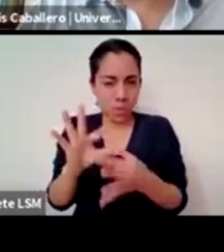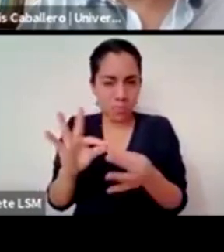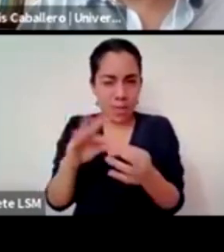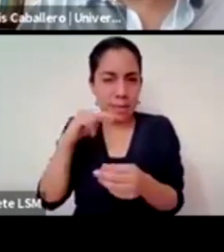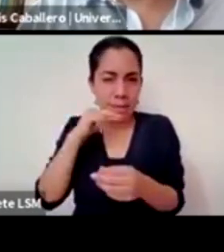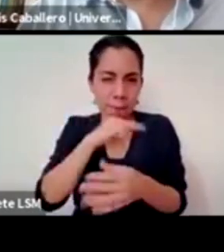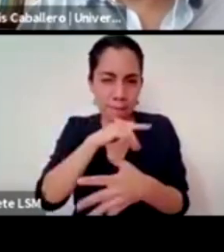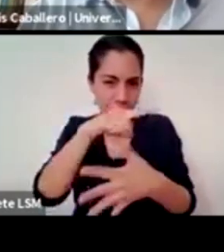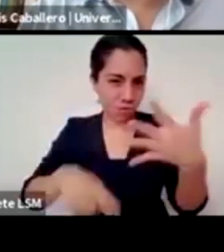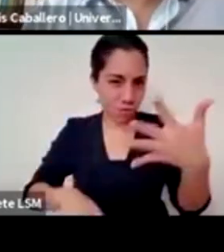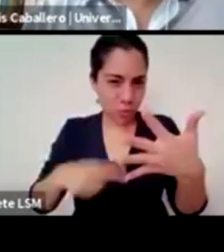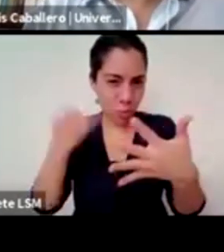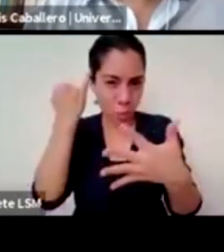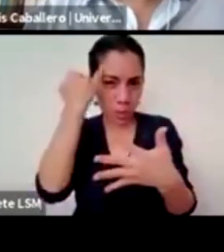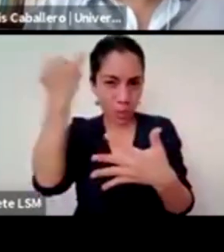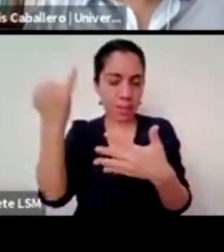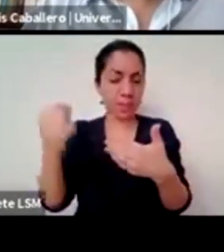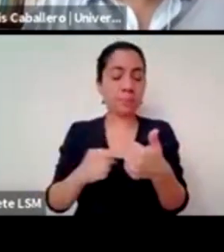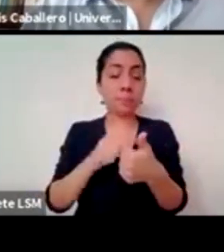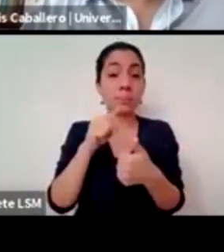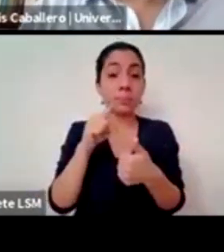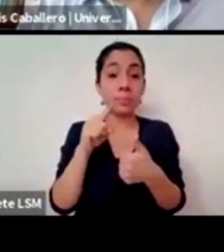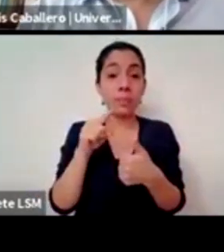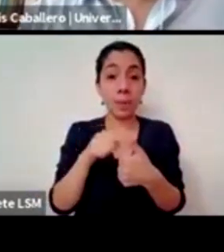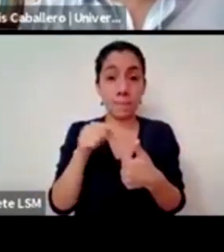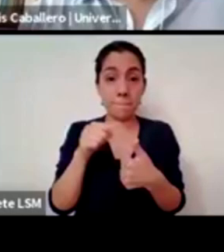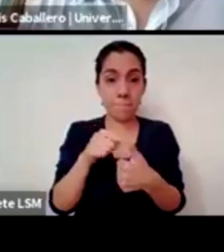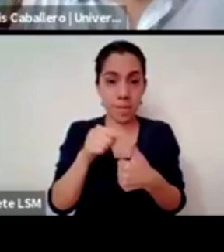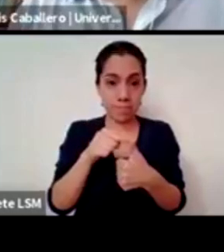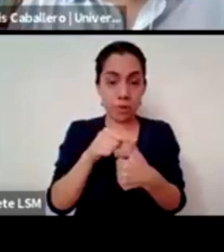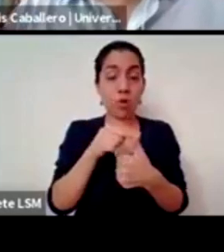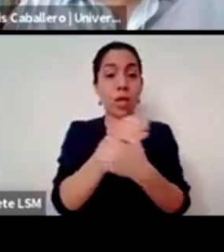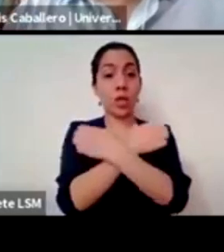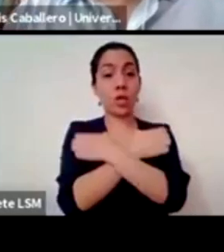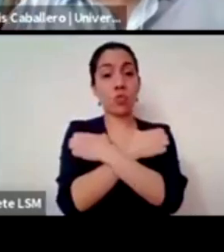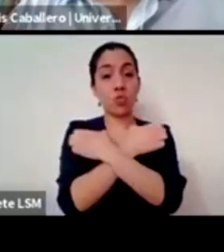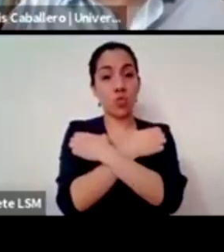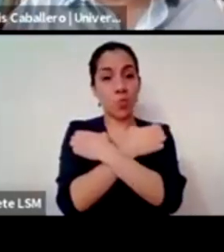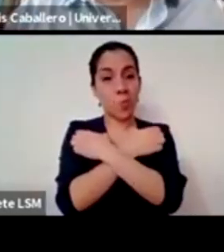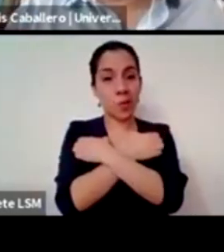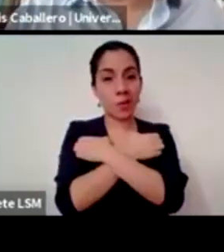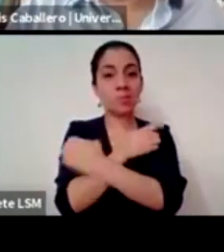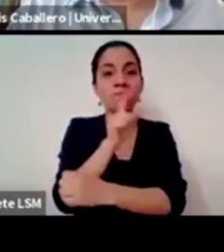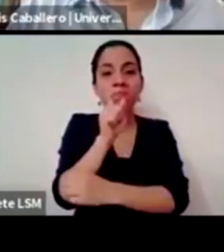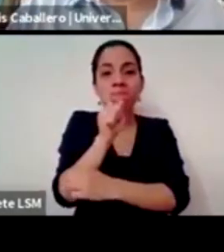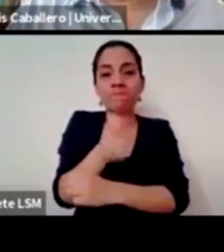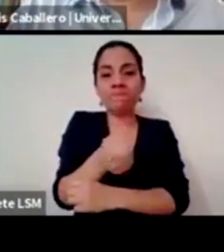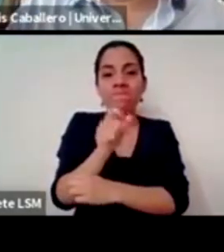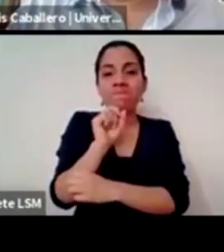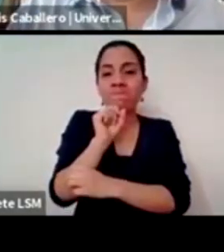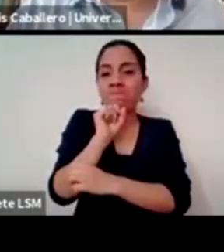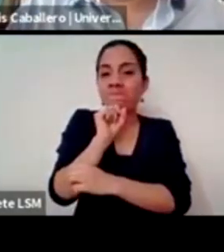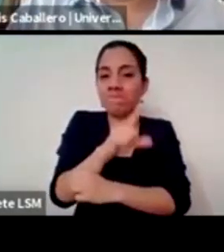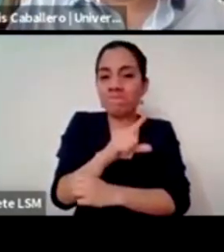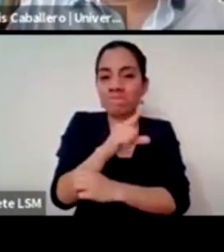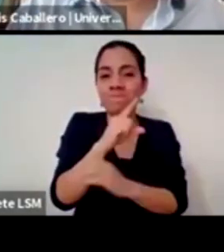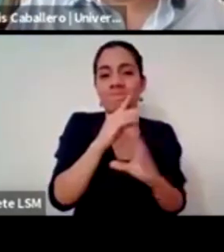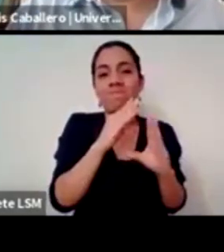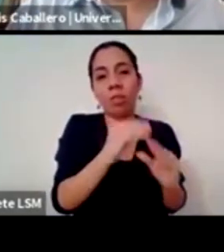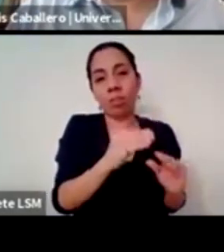primero que empobrece la educación y es contrario a la educación integral